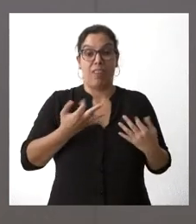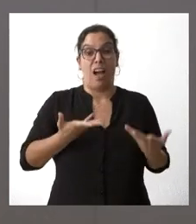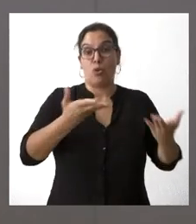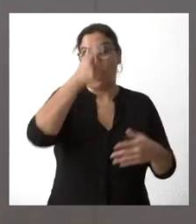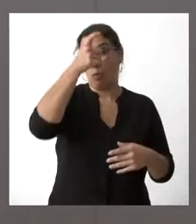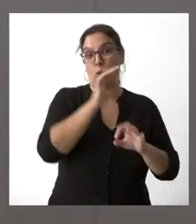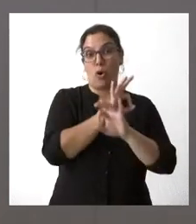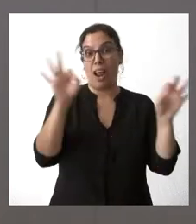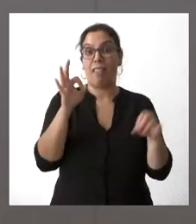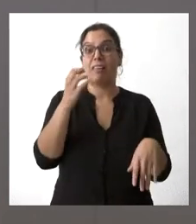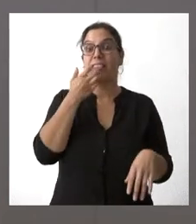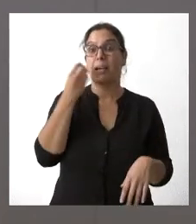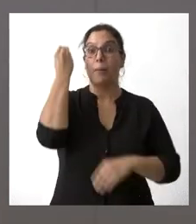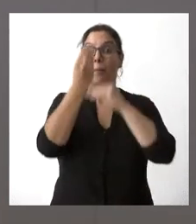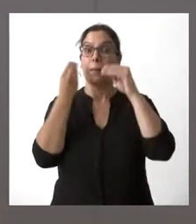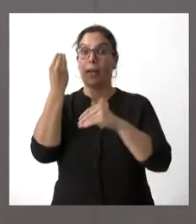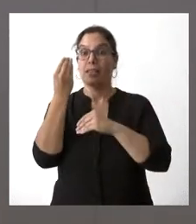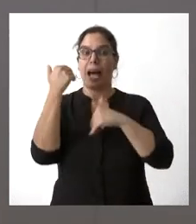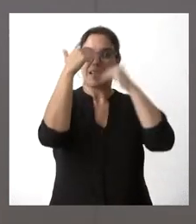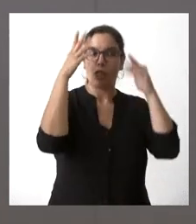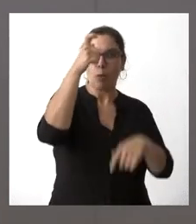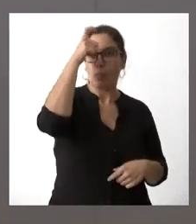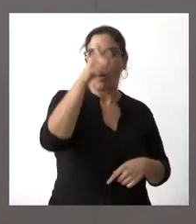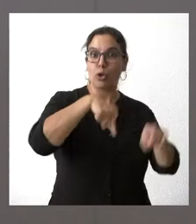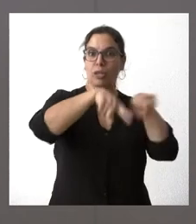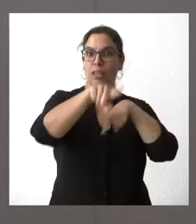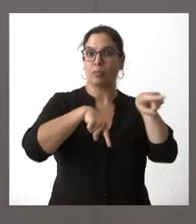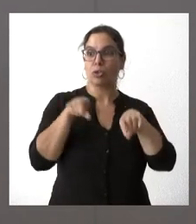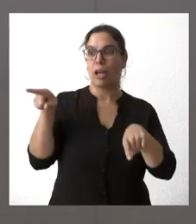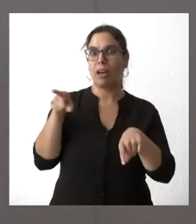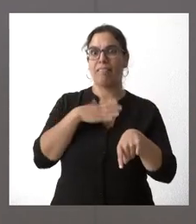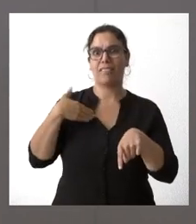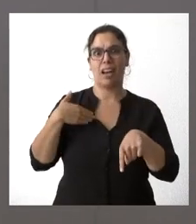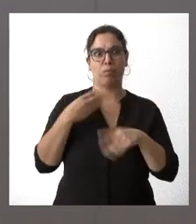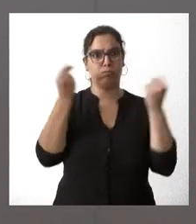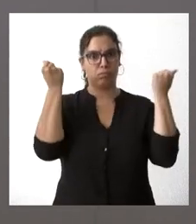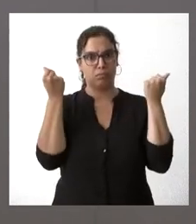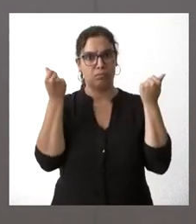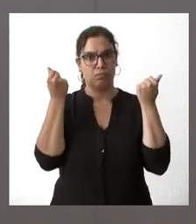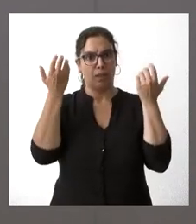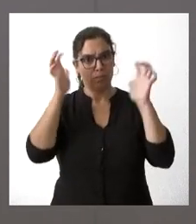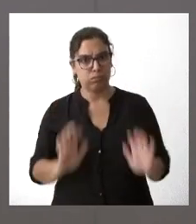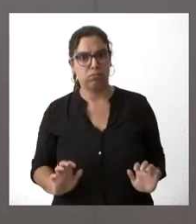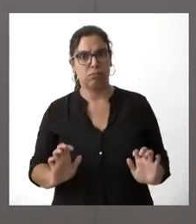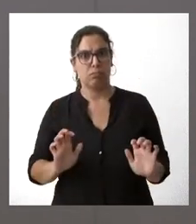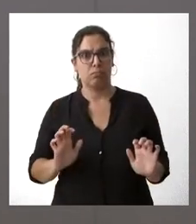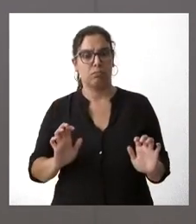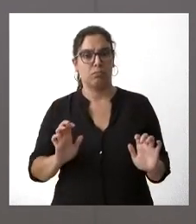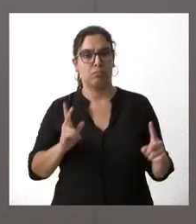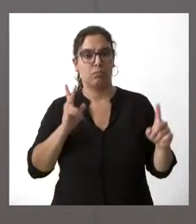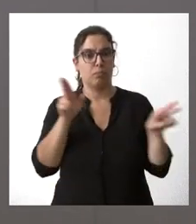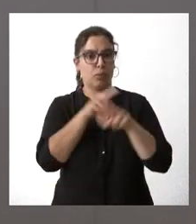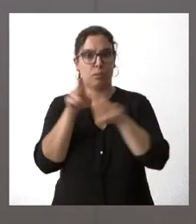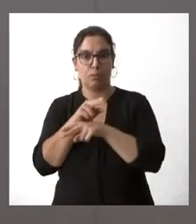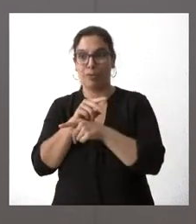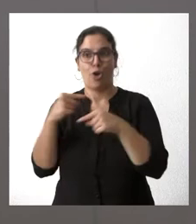la mirada hacia el mundo rural en materia del transporte lo que se plantea es para reducir los servicios que ahí se prestan. Es lo